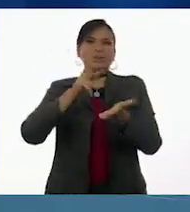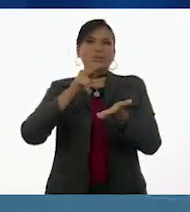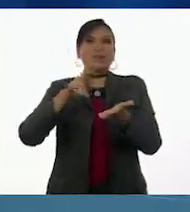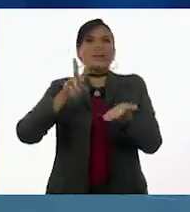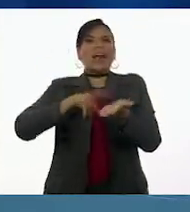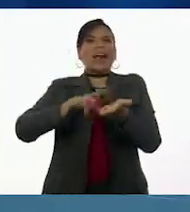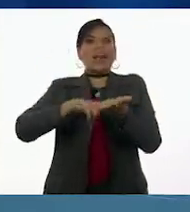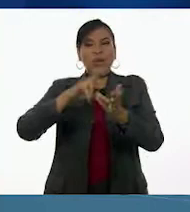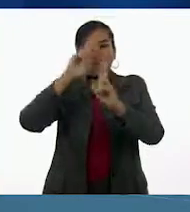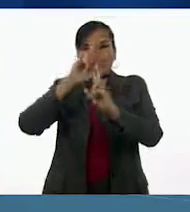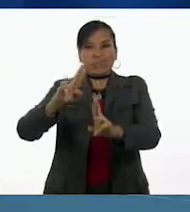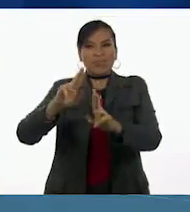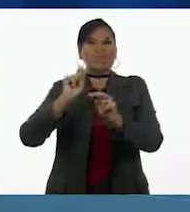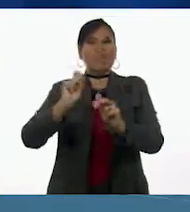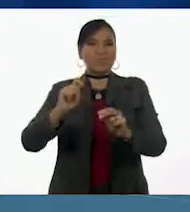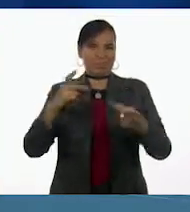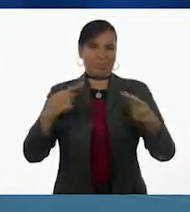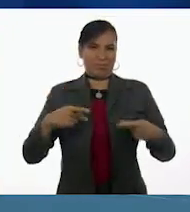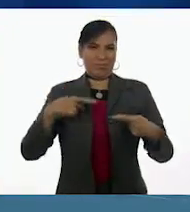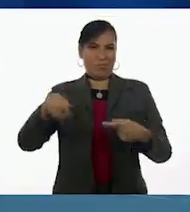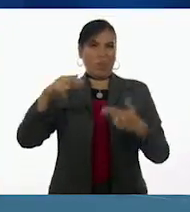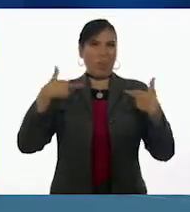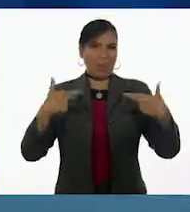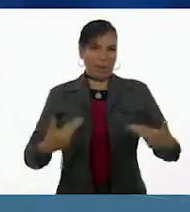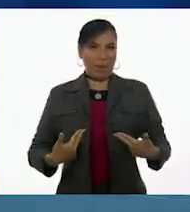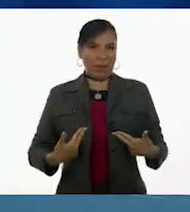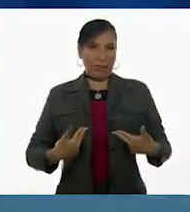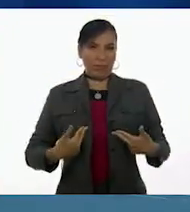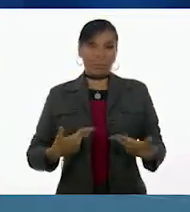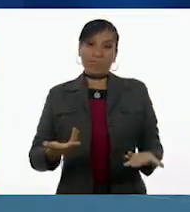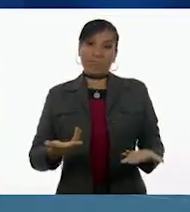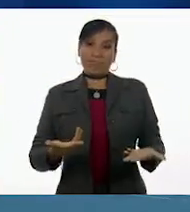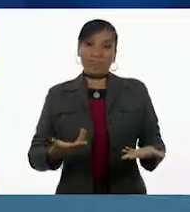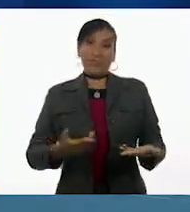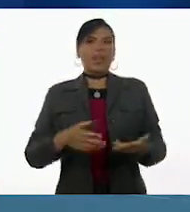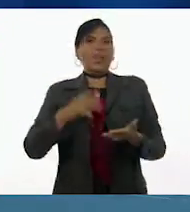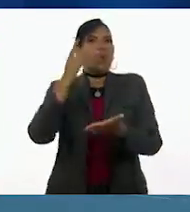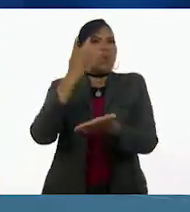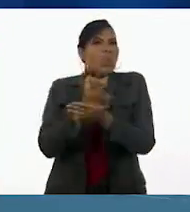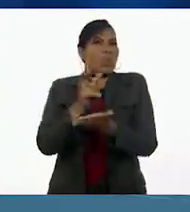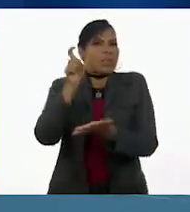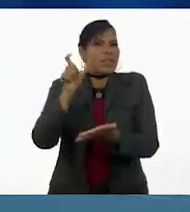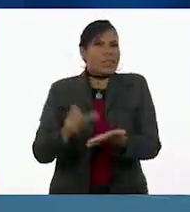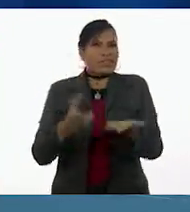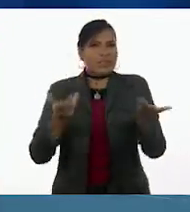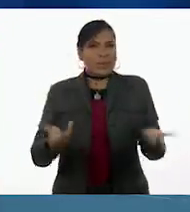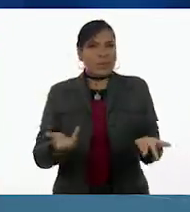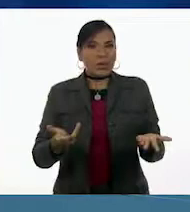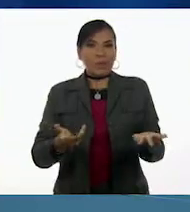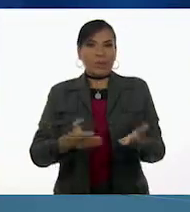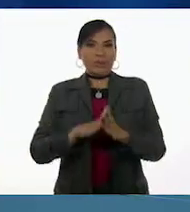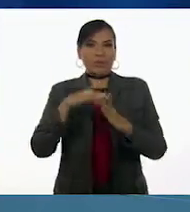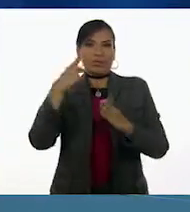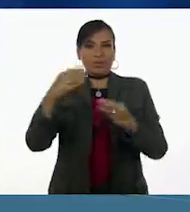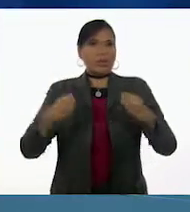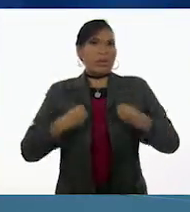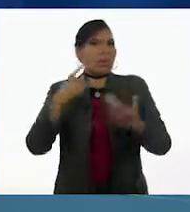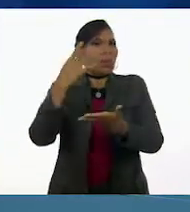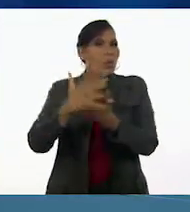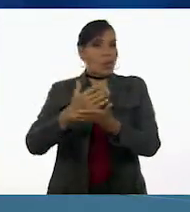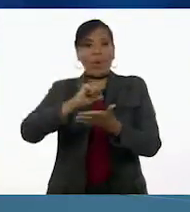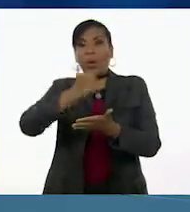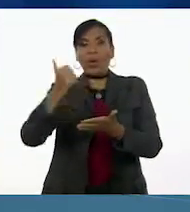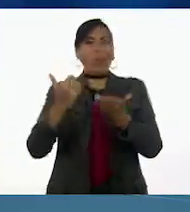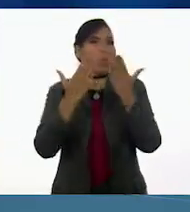lo que implica comprender que el ser humano es único en sí mismo, que su vida es única e